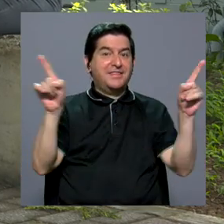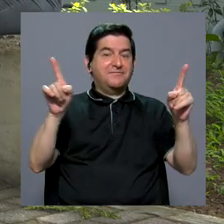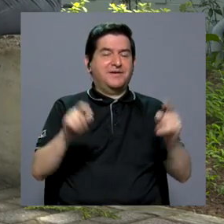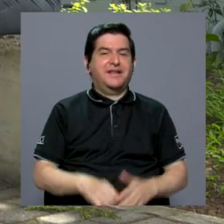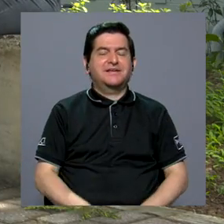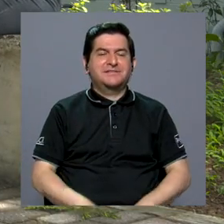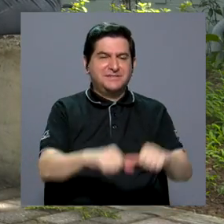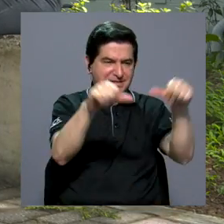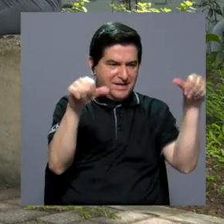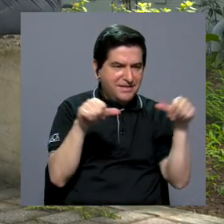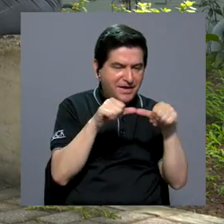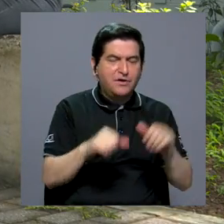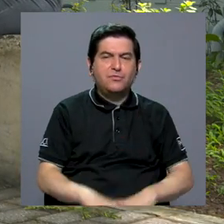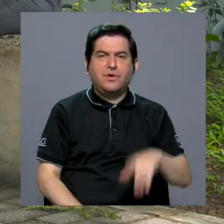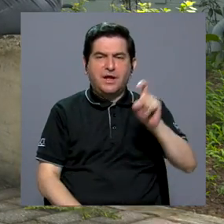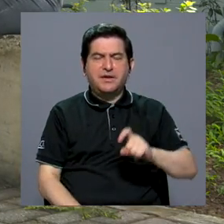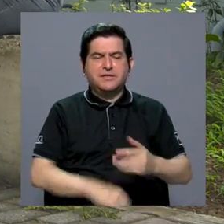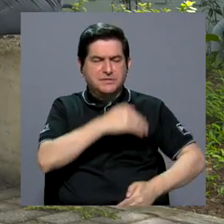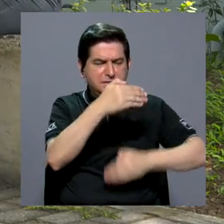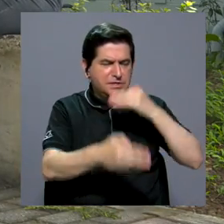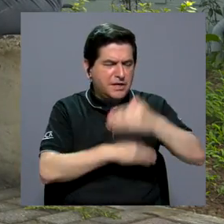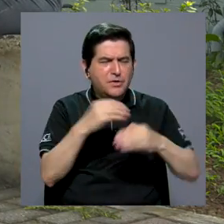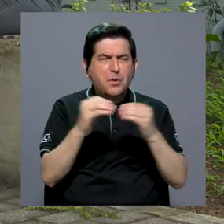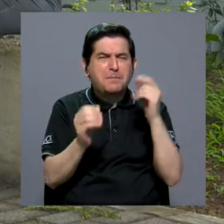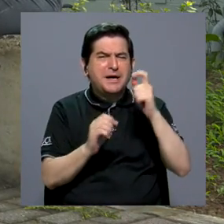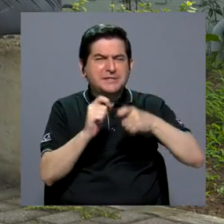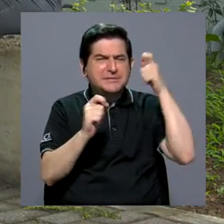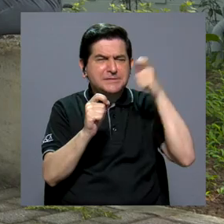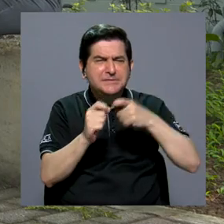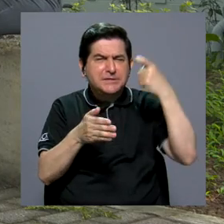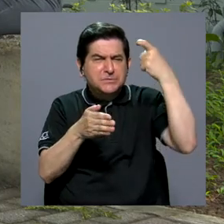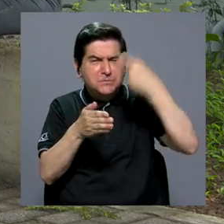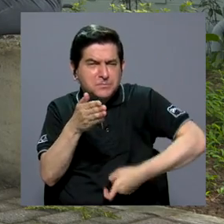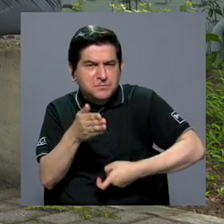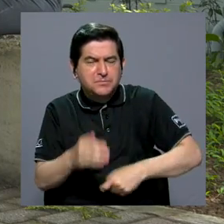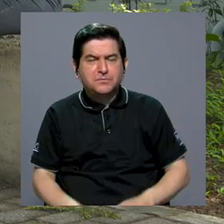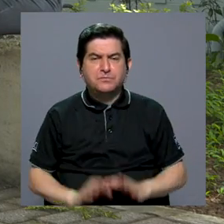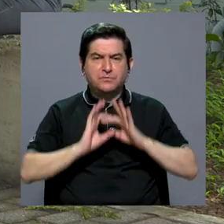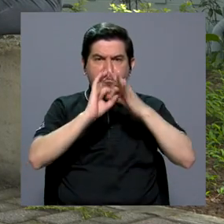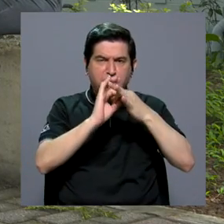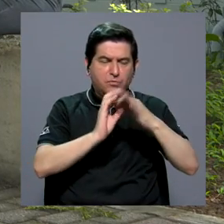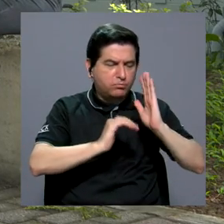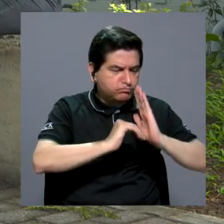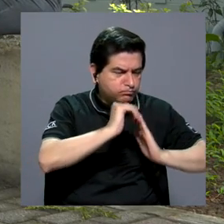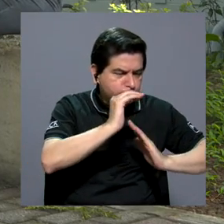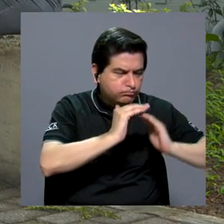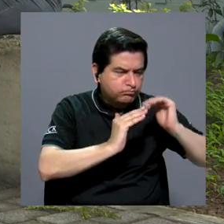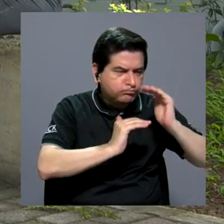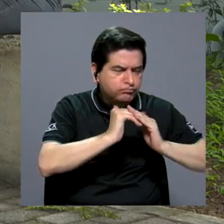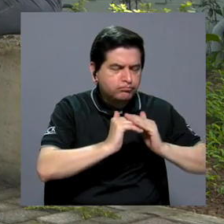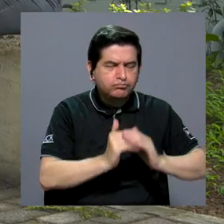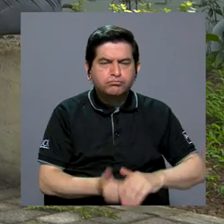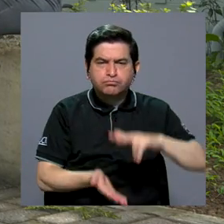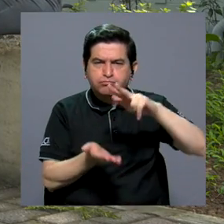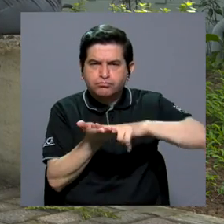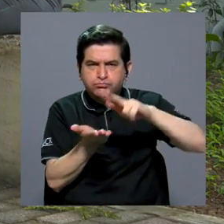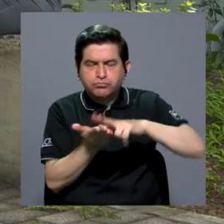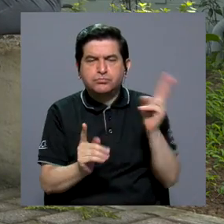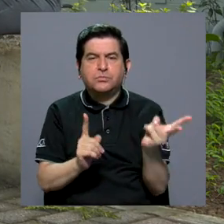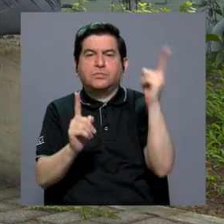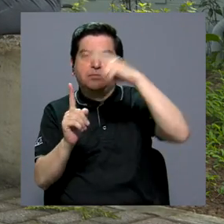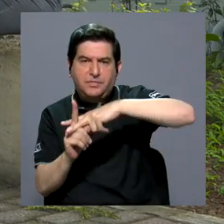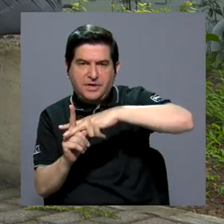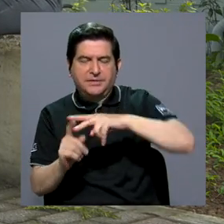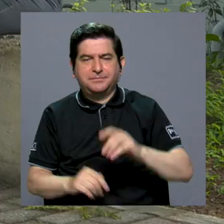de las pruebas de aula, deben seguir un proceso mucho más riguroso en torno a su construcción, su validación y su